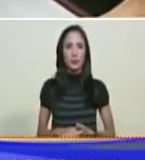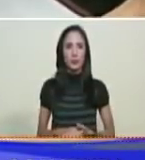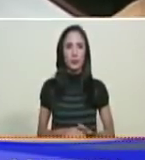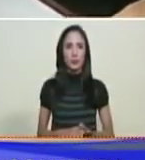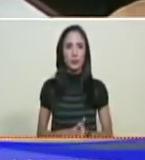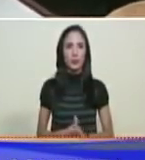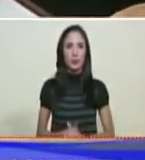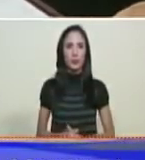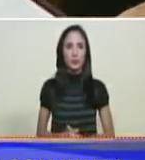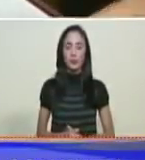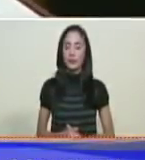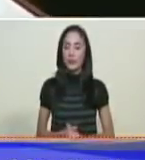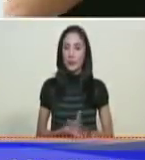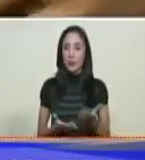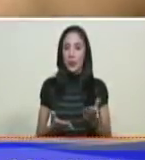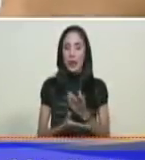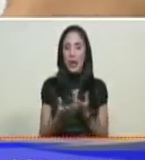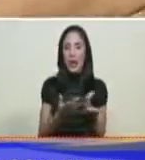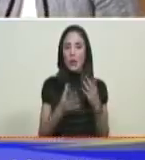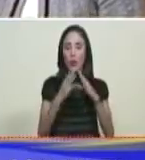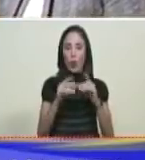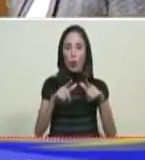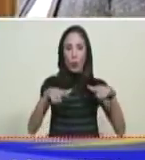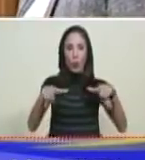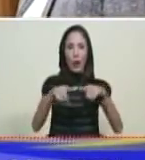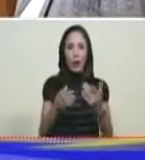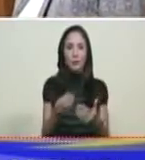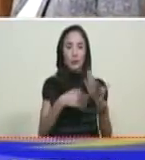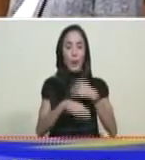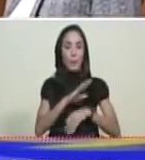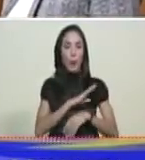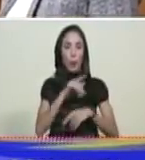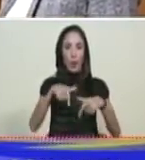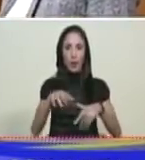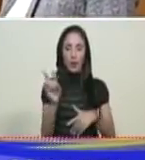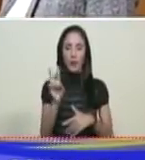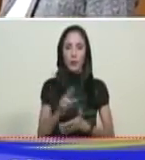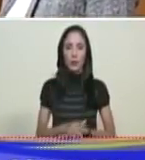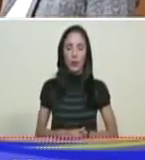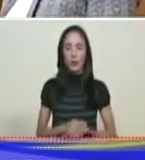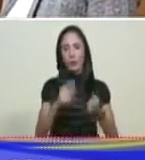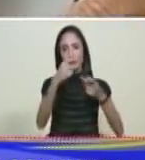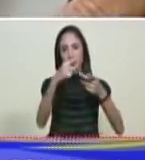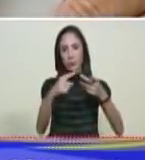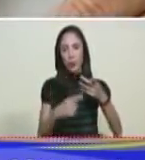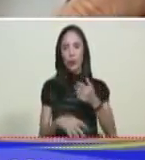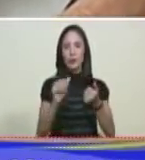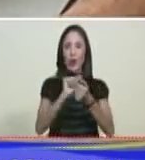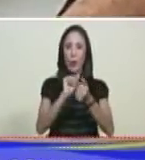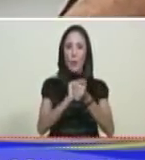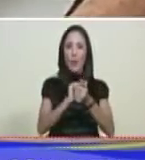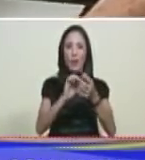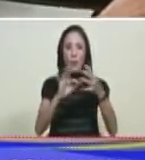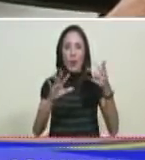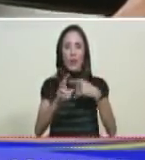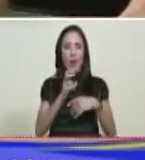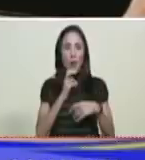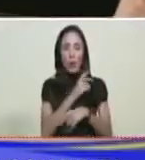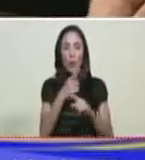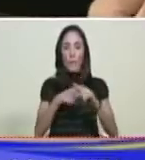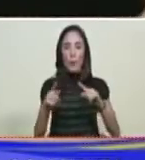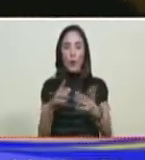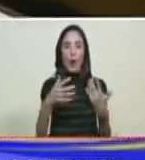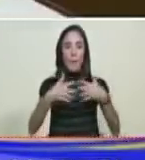Las reservas son propiedad de la República Bolivariana de Venezuela. De igual manera, PDVSA mantiene la